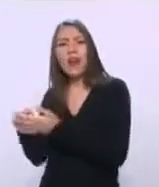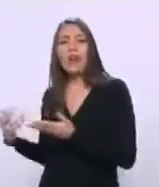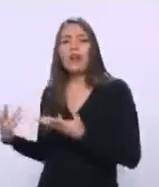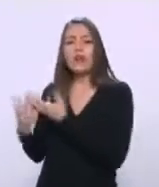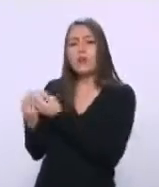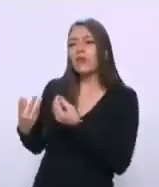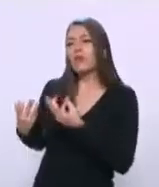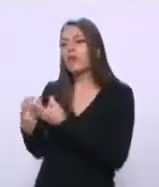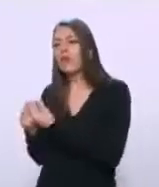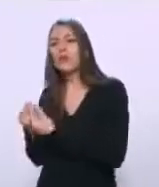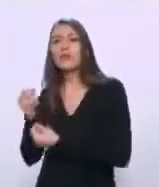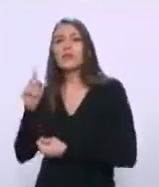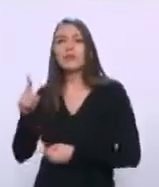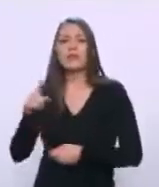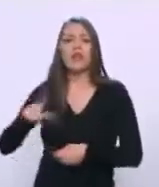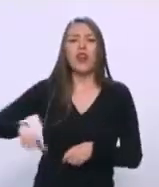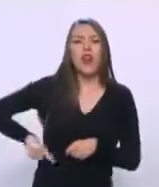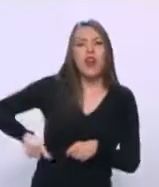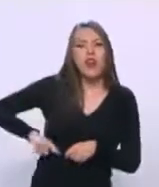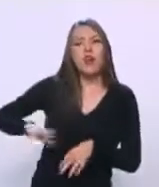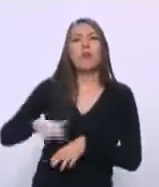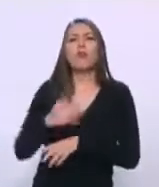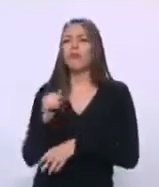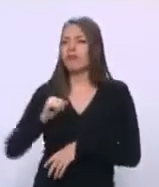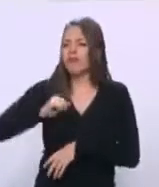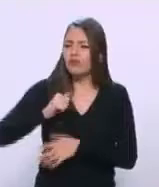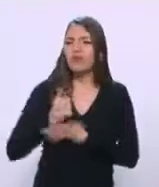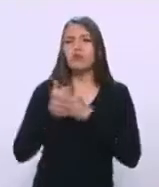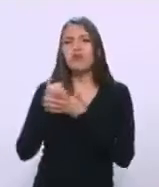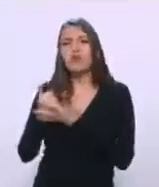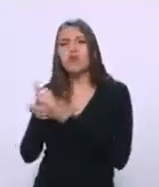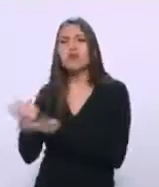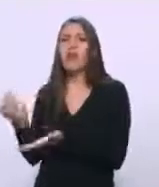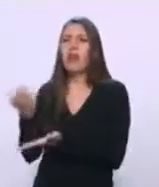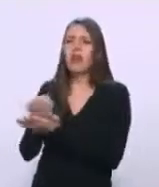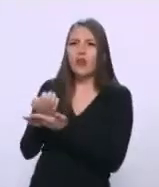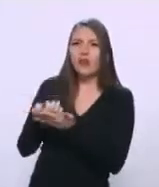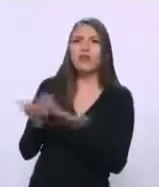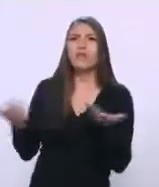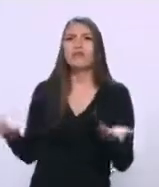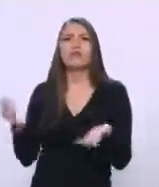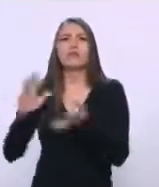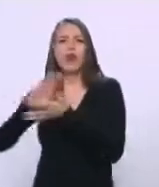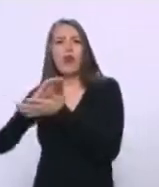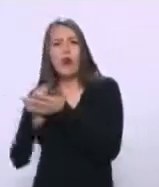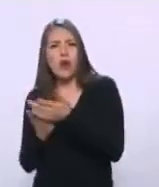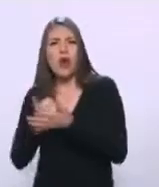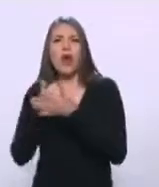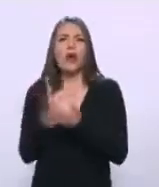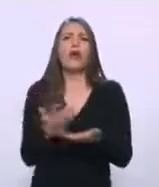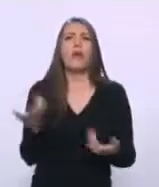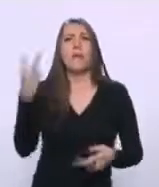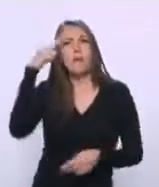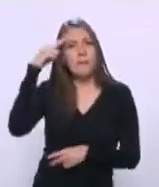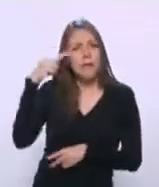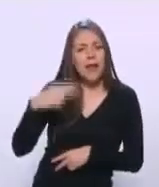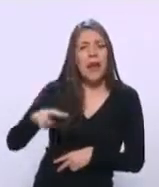beneficios económicos y otro tipo de cosas, contratos, viajes,